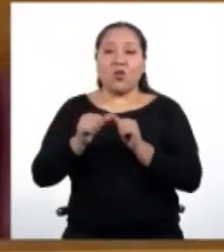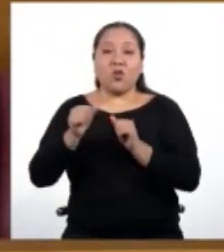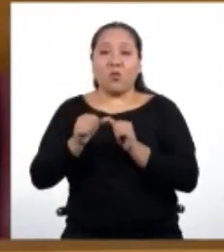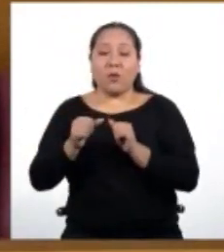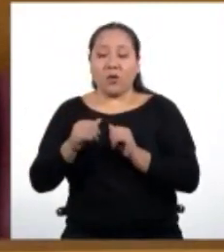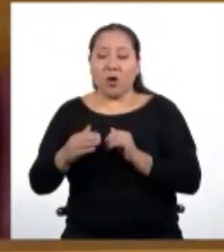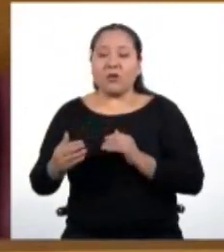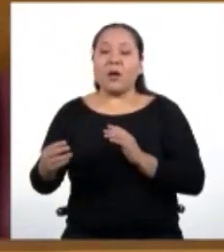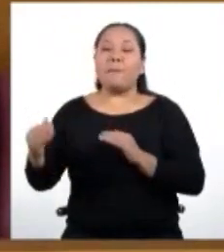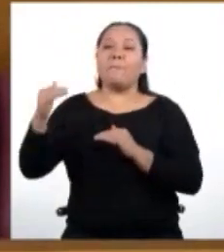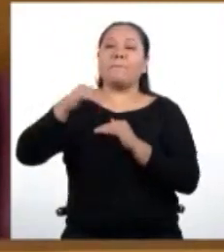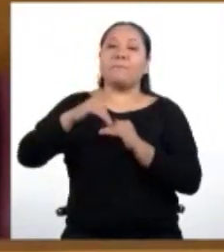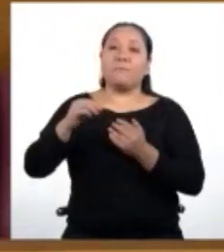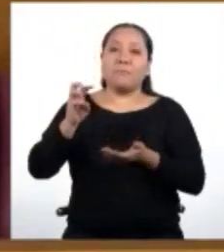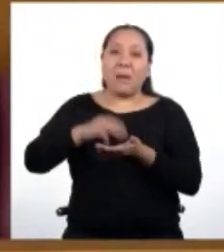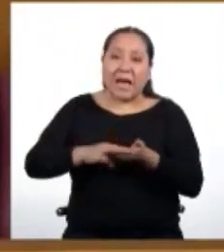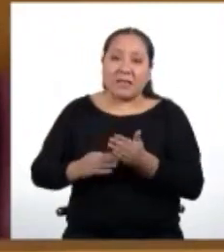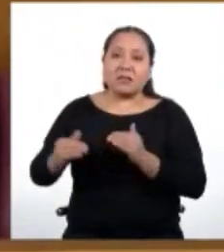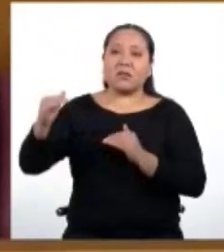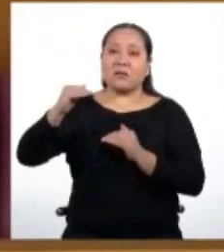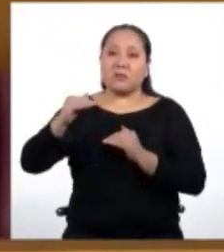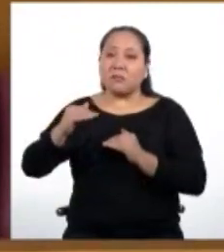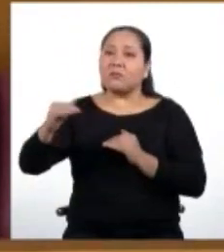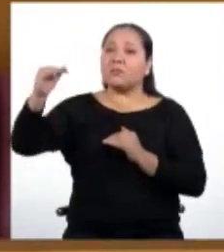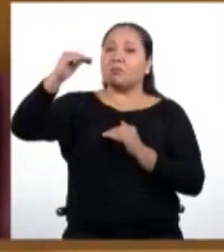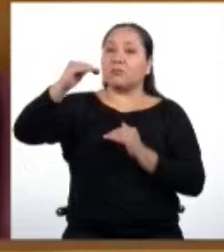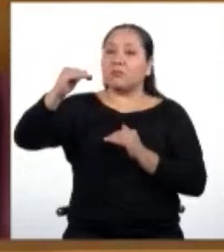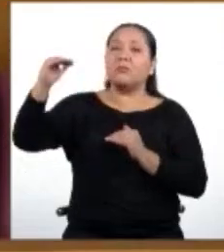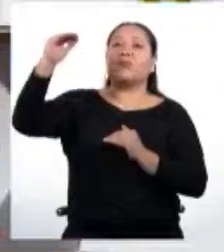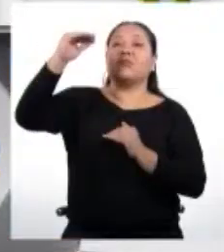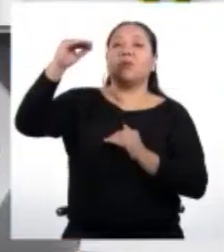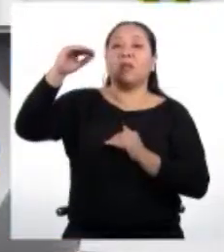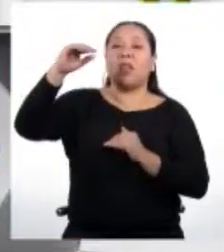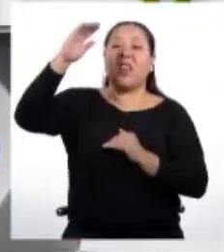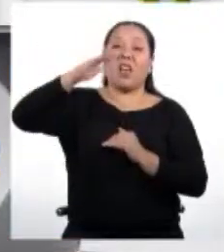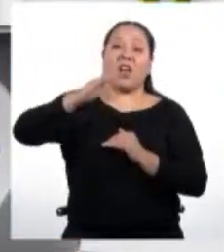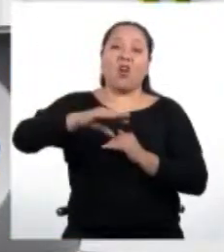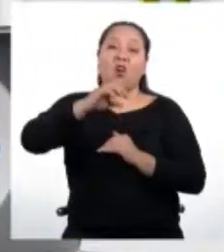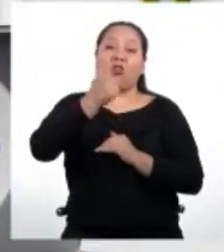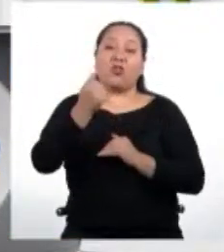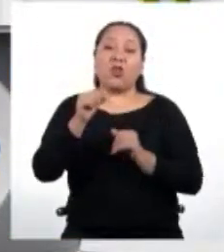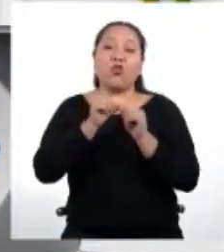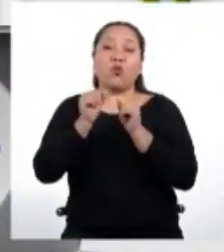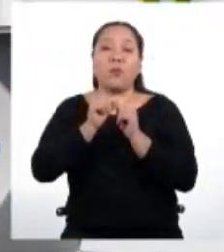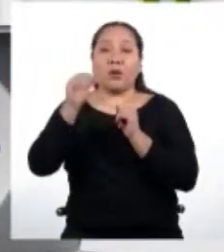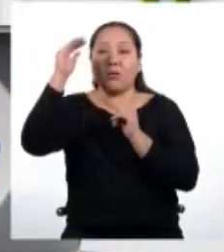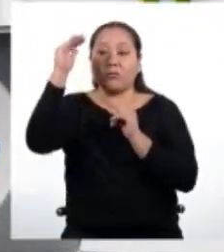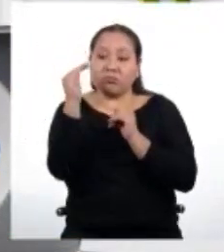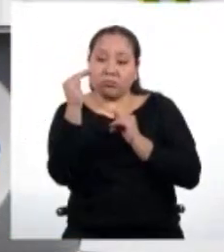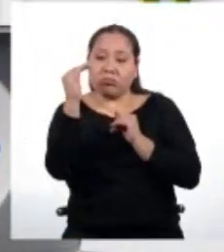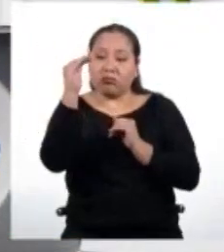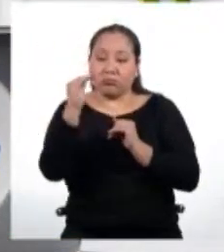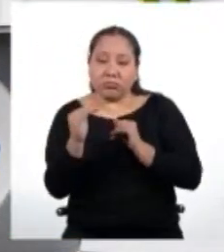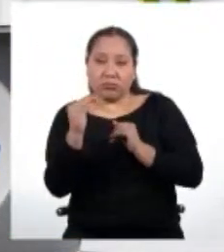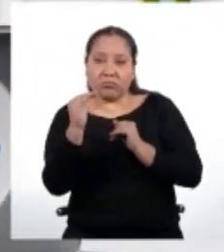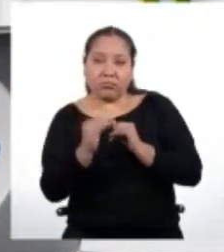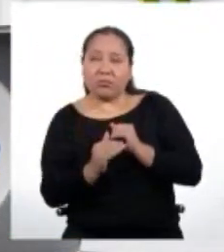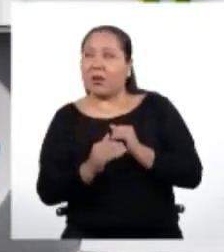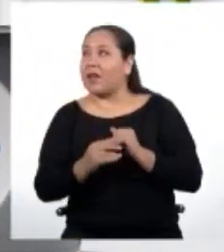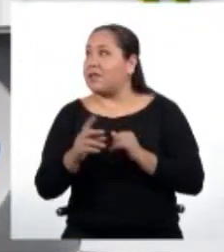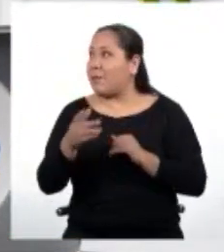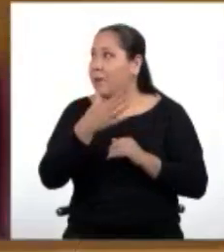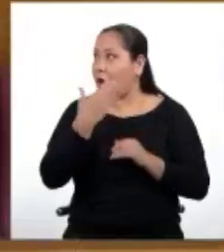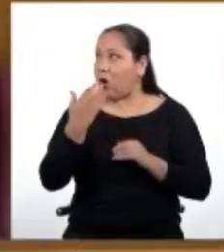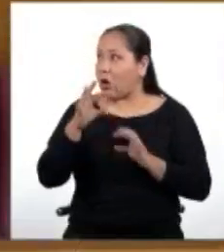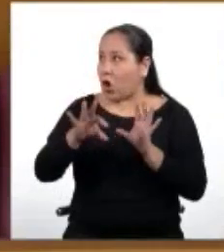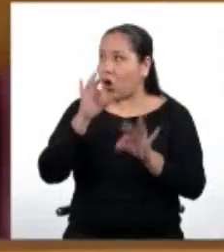las anteriores. En las decrecientes ocurre lo contrario. Tal vez sea buena idea hallar la razón de la progresión para